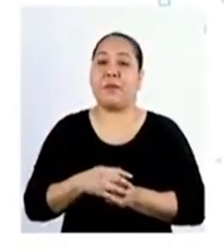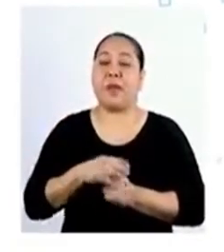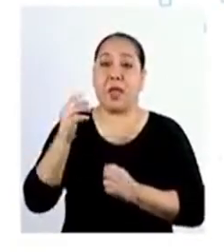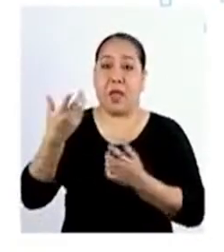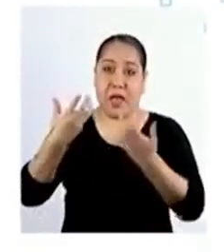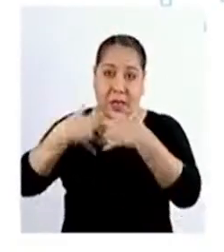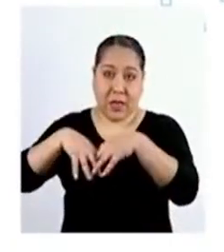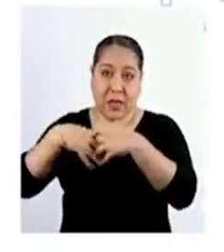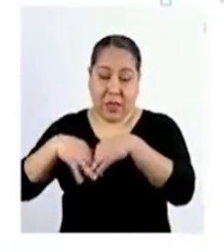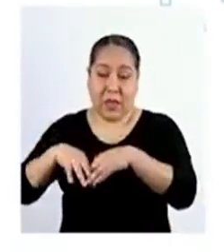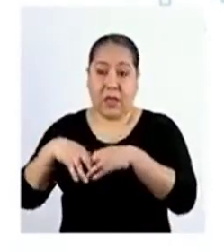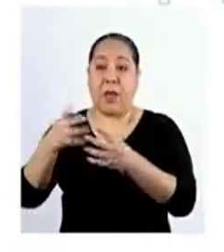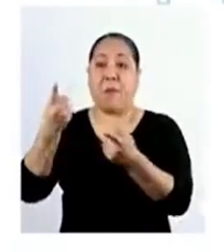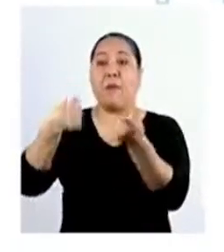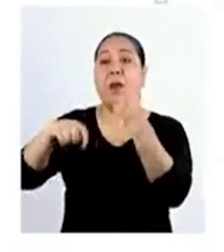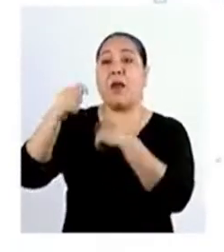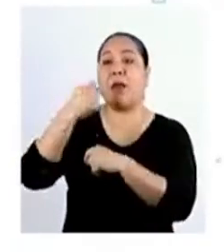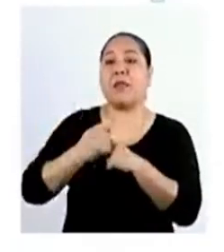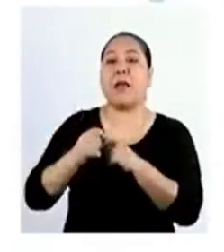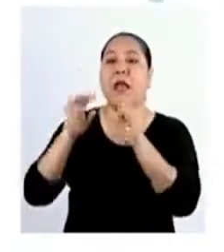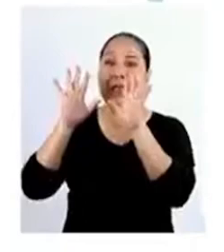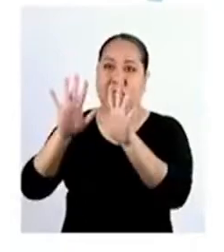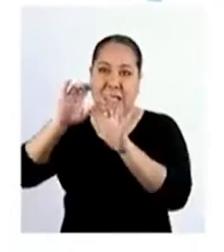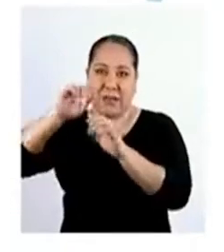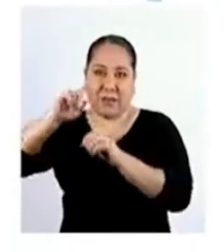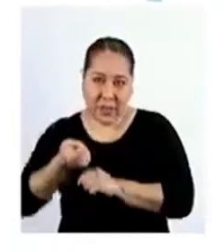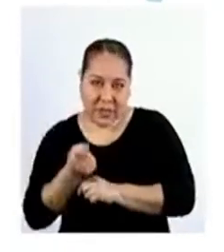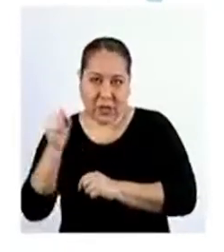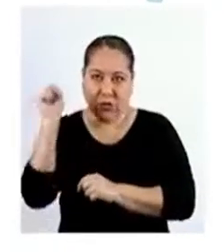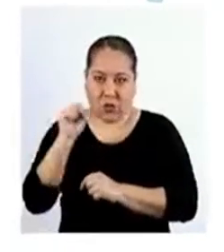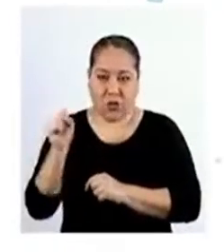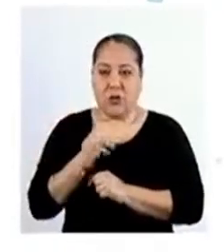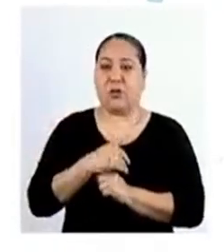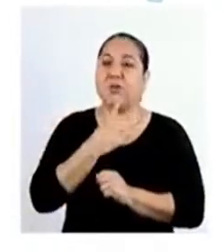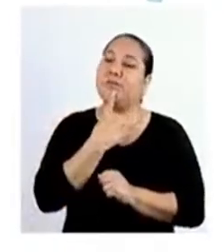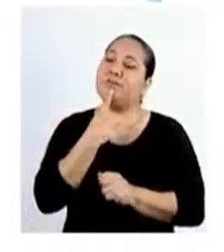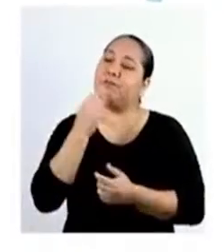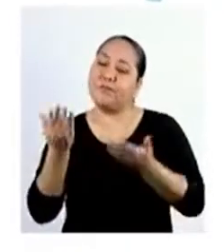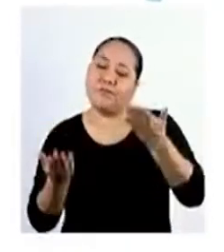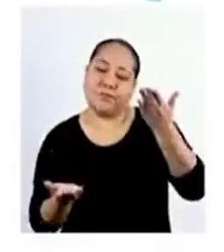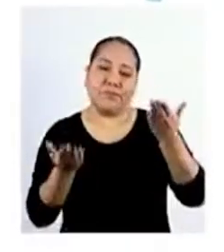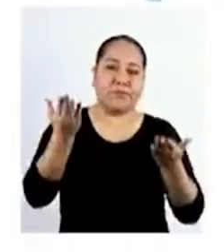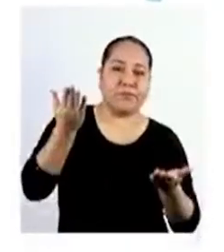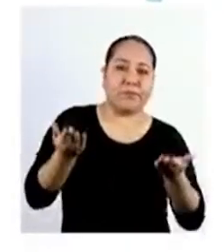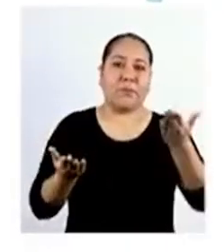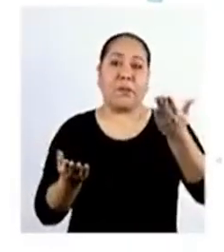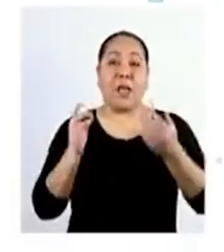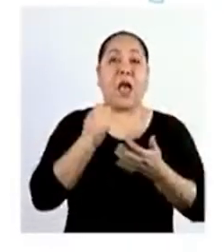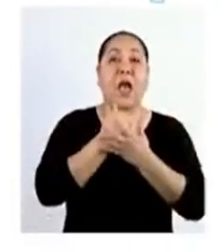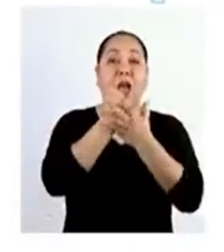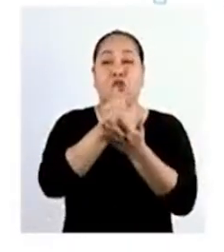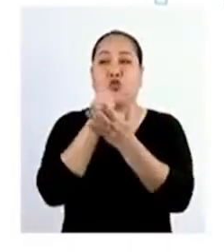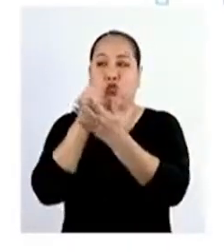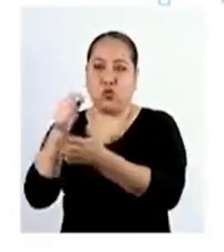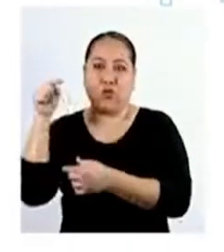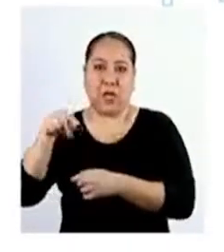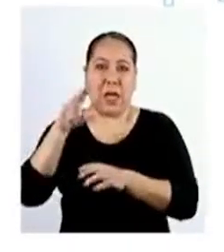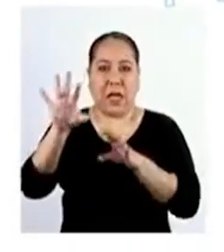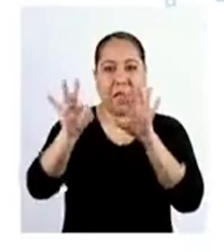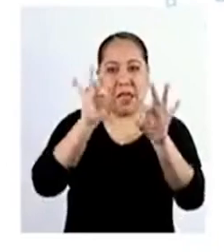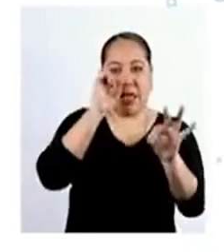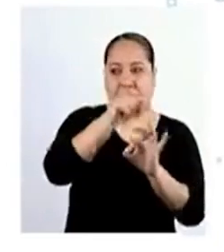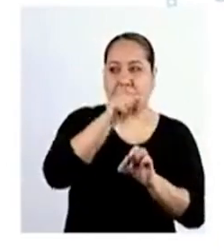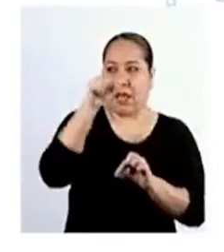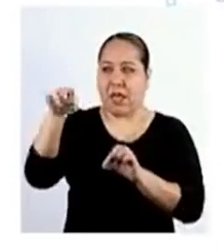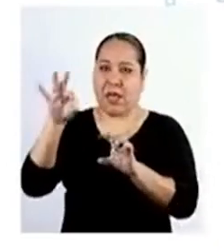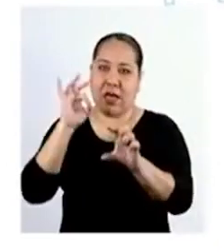Abrir un cafetín Cuesta 10.000 soles Ahora hay que evaluar Los beneficios que se obtendrían Al elegir